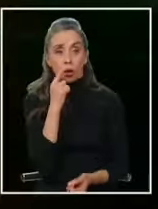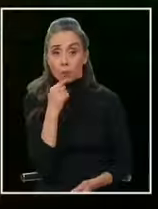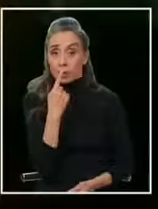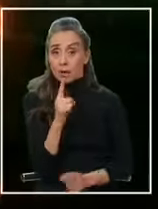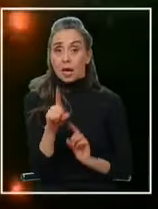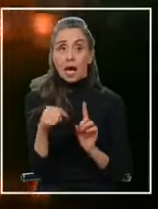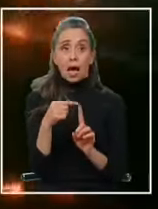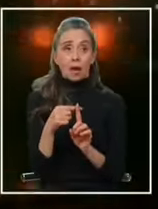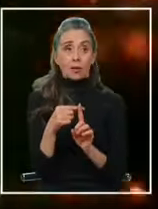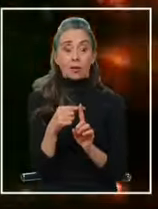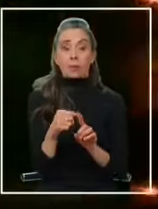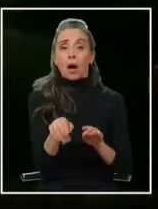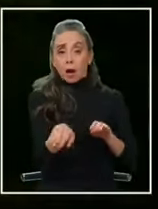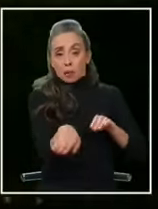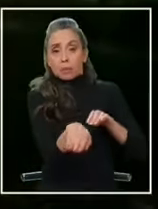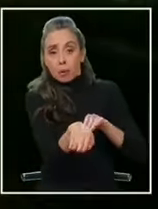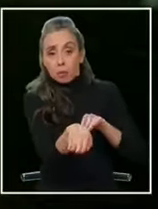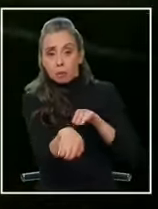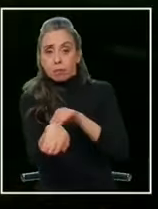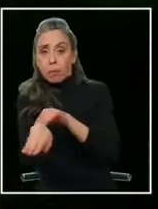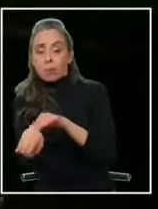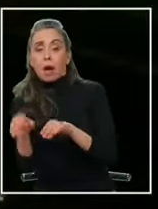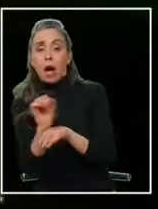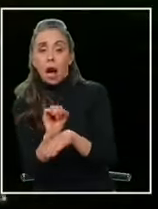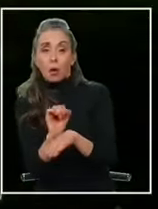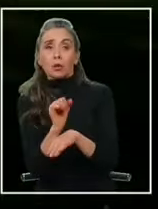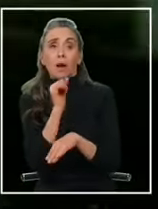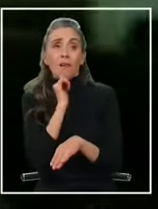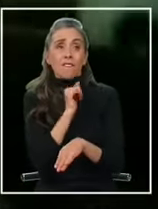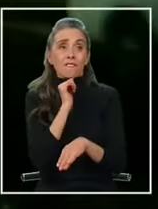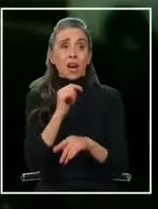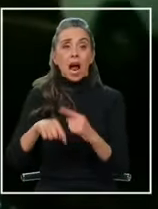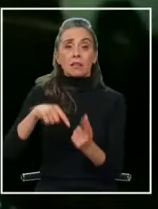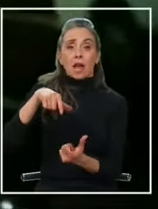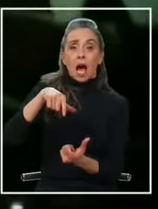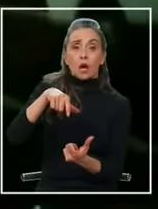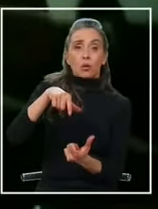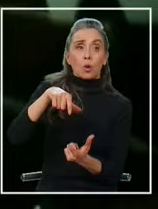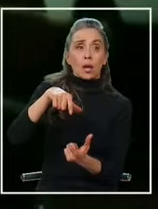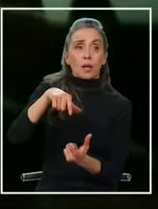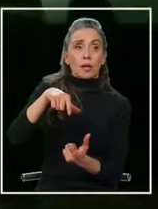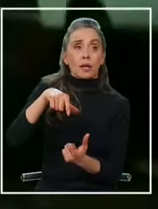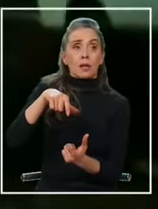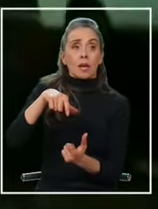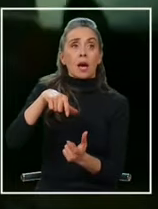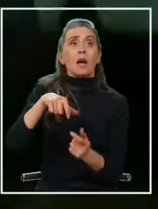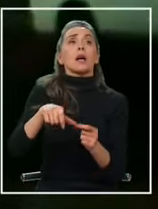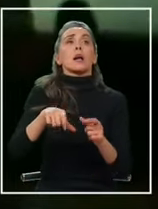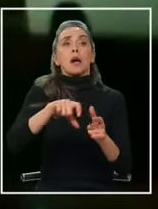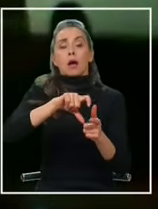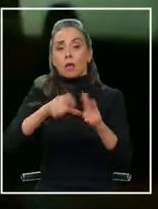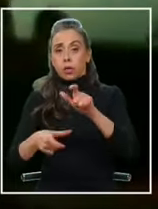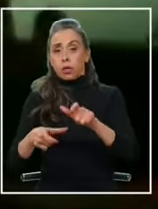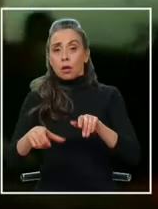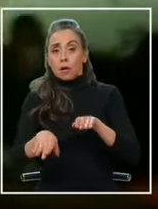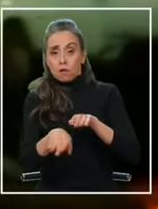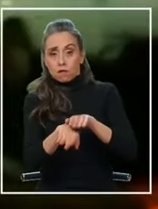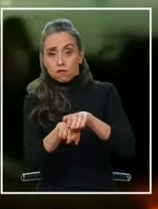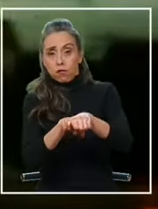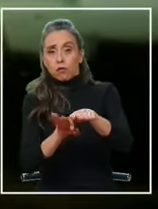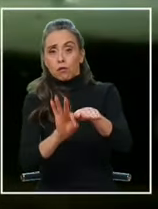Además, chocó por alcance a dos vehículos. Le faltaba una de las ruedas por lo que iba dejando chispas en medio de su